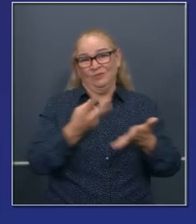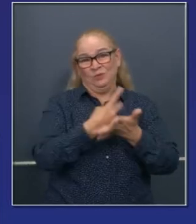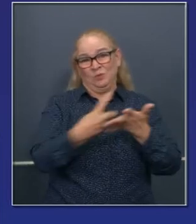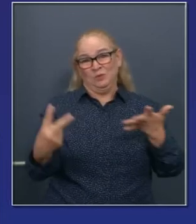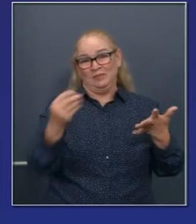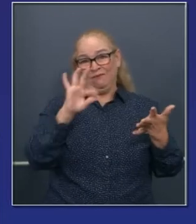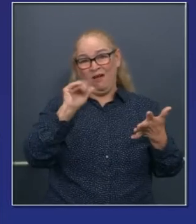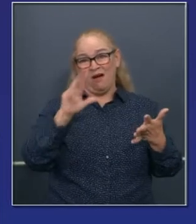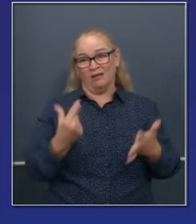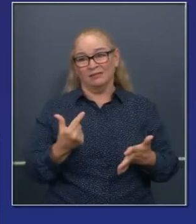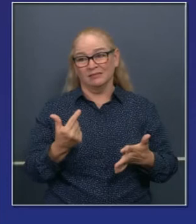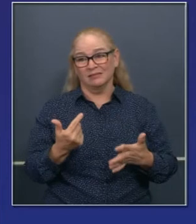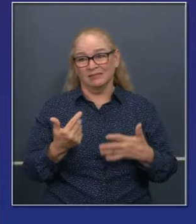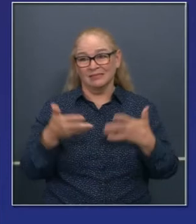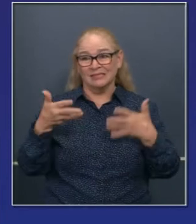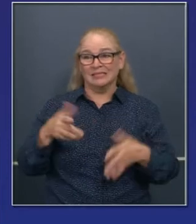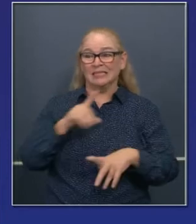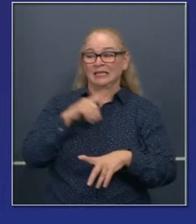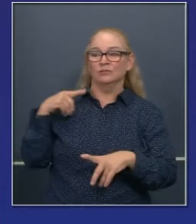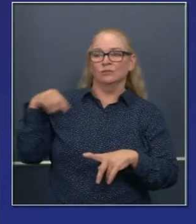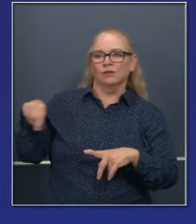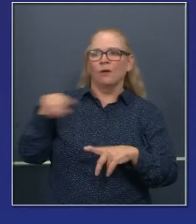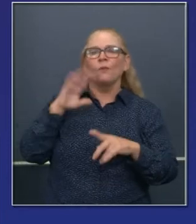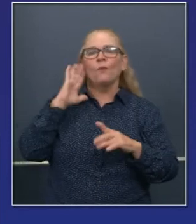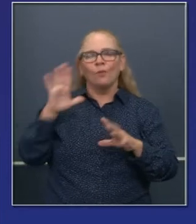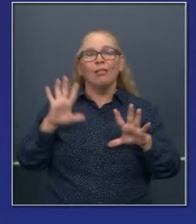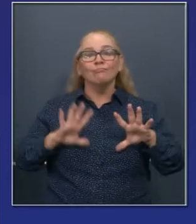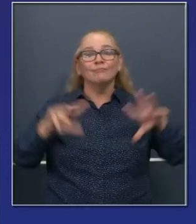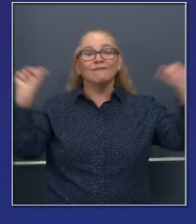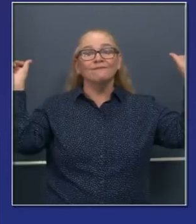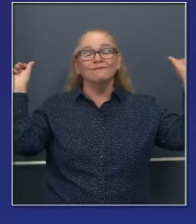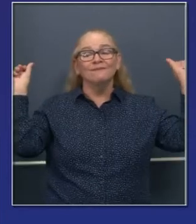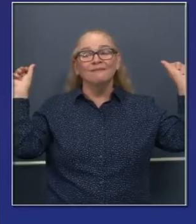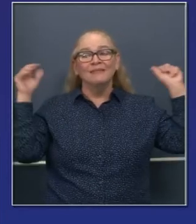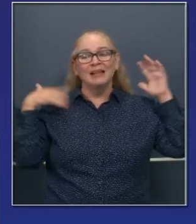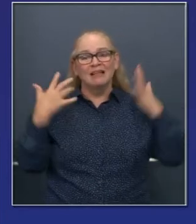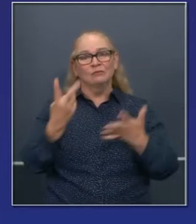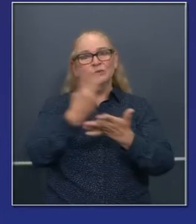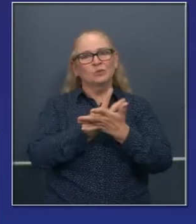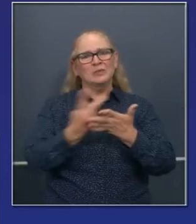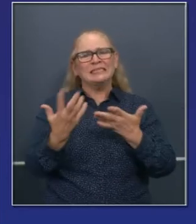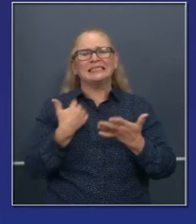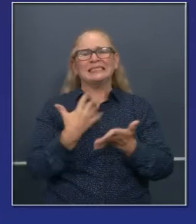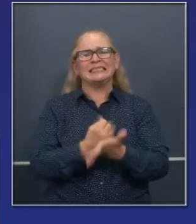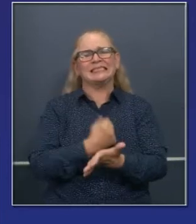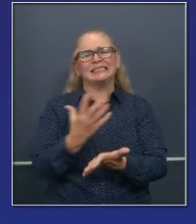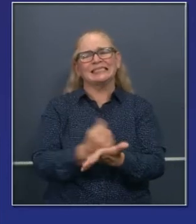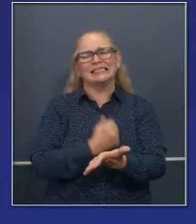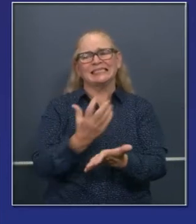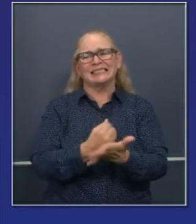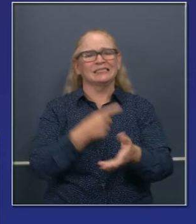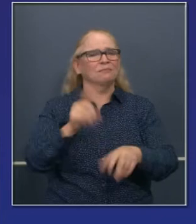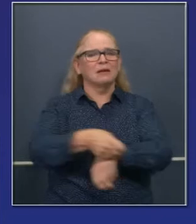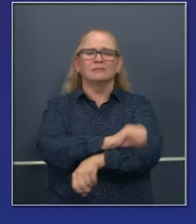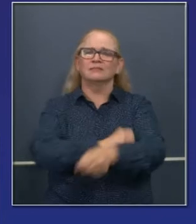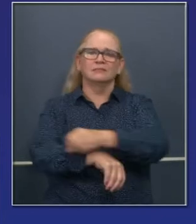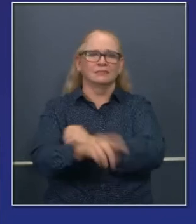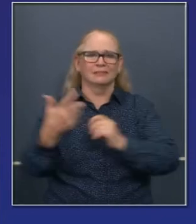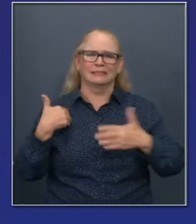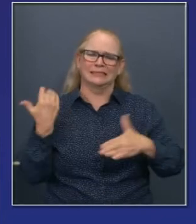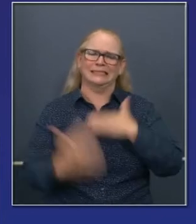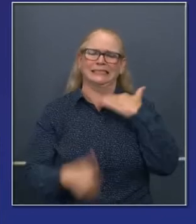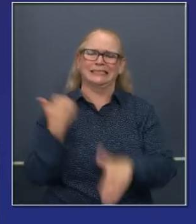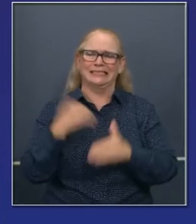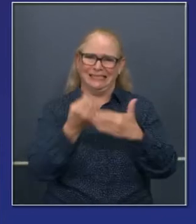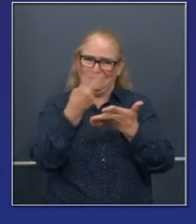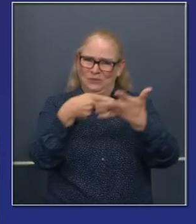sesión de legislación y tenemos que ponernos a trabajar. Tenemos que arremangarnos y acabar con